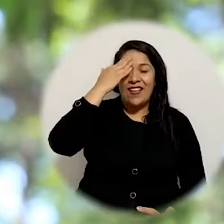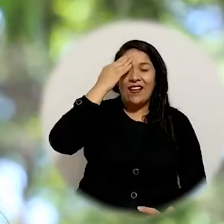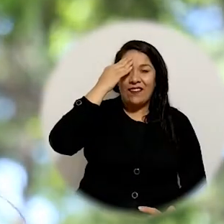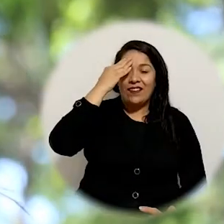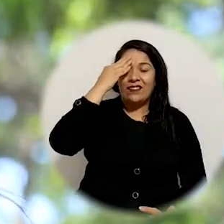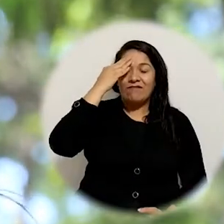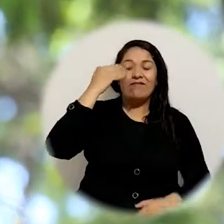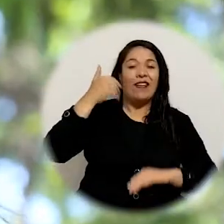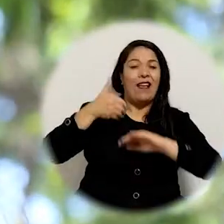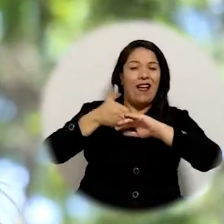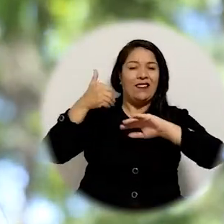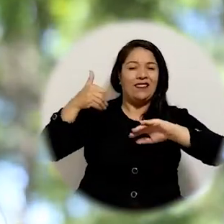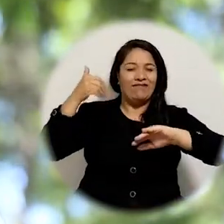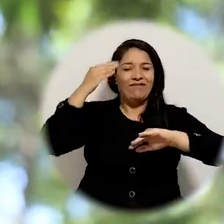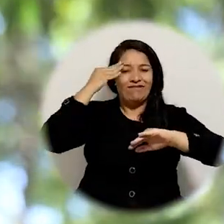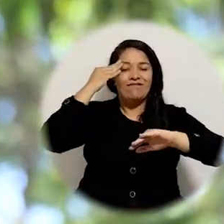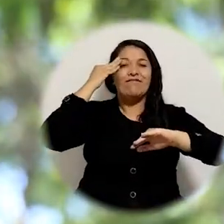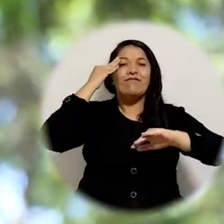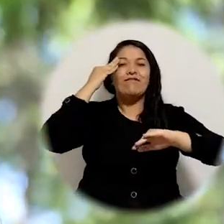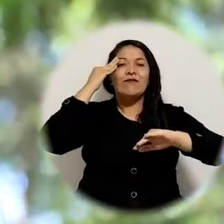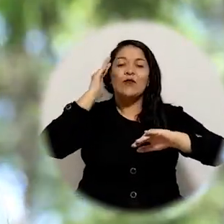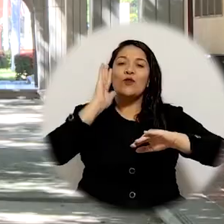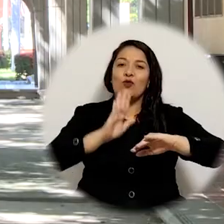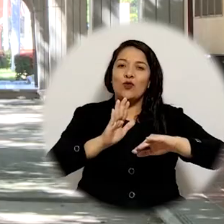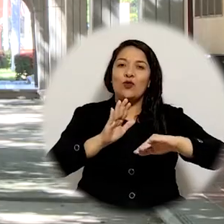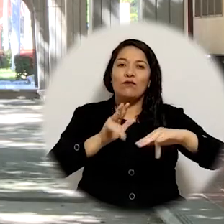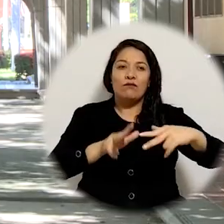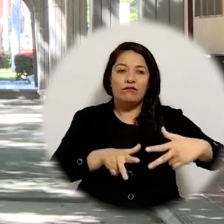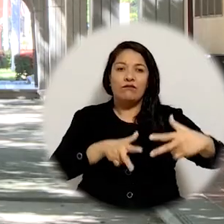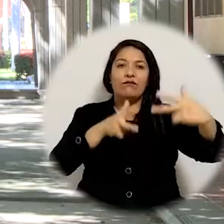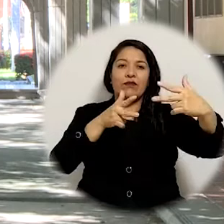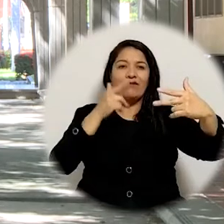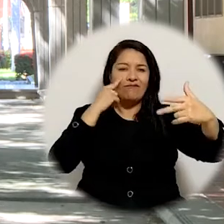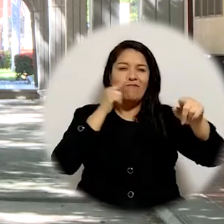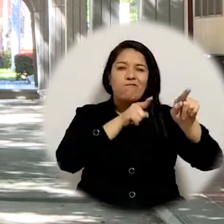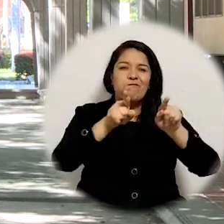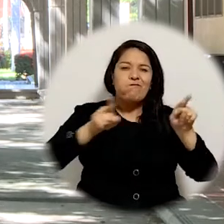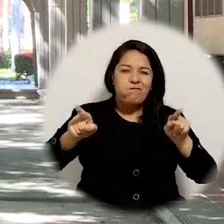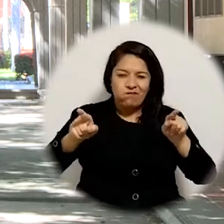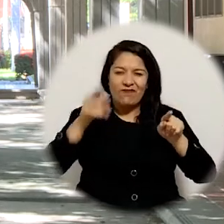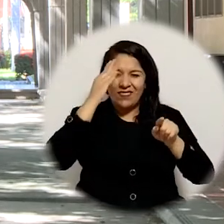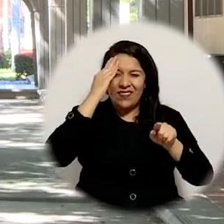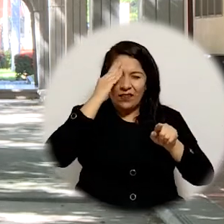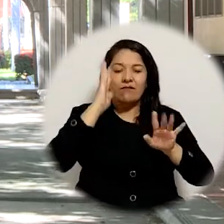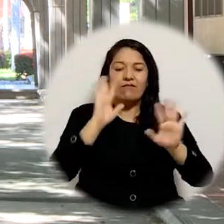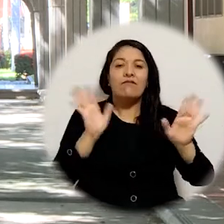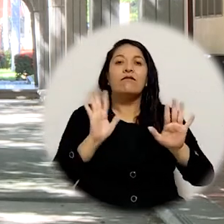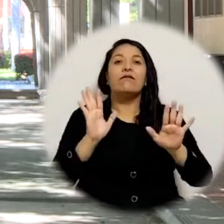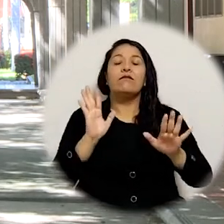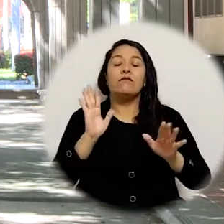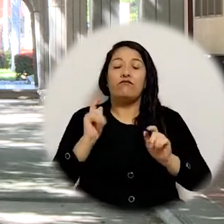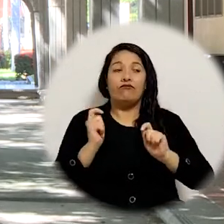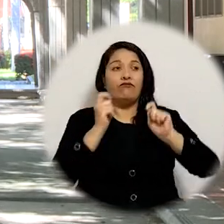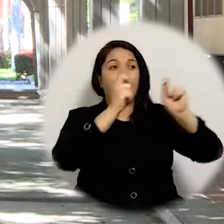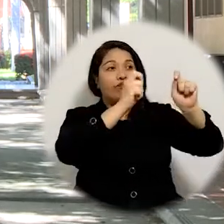En sesión desarrollada de manera remota el doctor Pablo Vera Salazar tomó posesión como rector de la Universidad del Magdalena para el